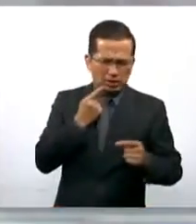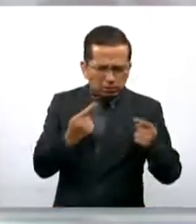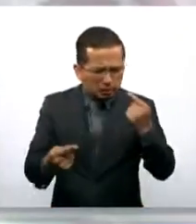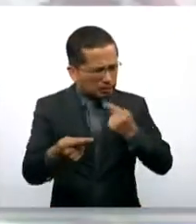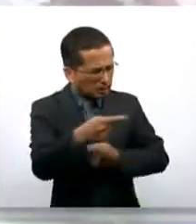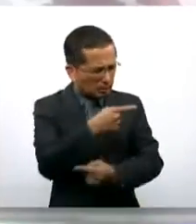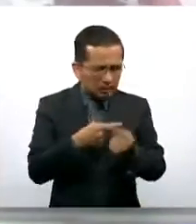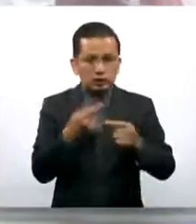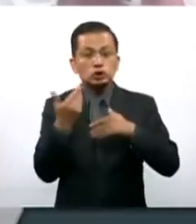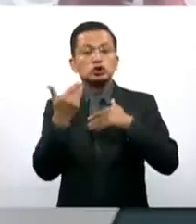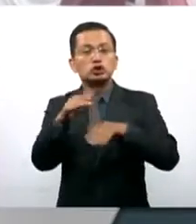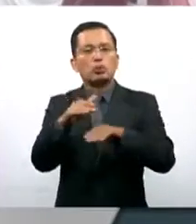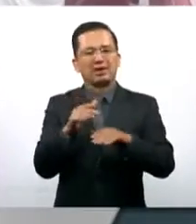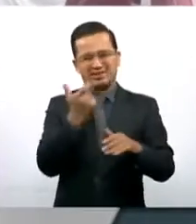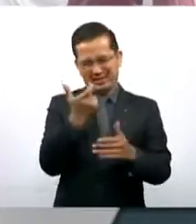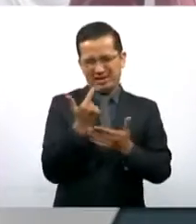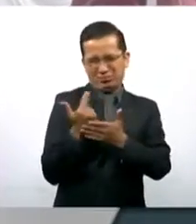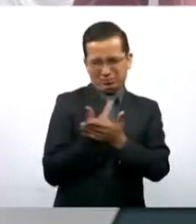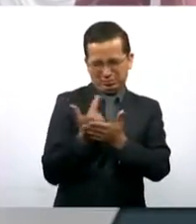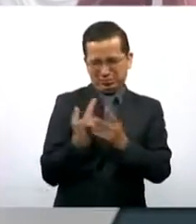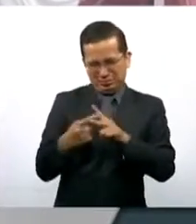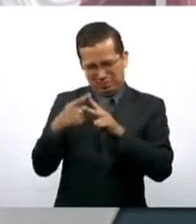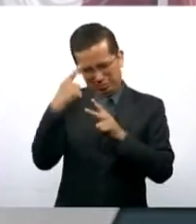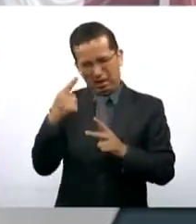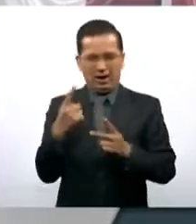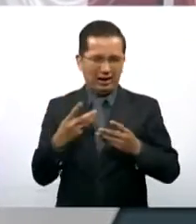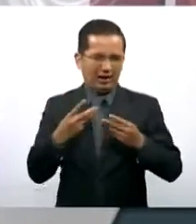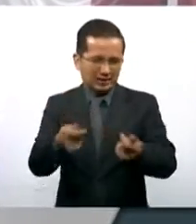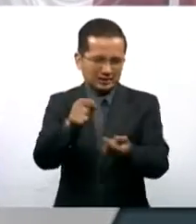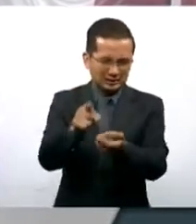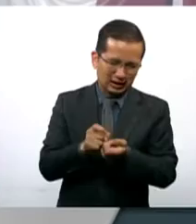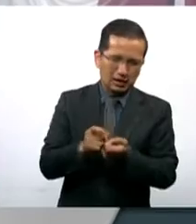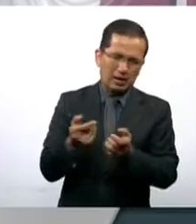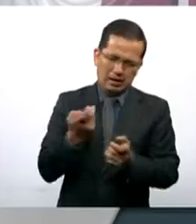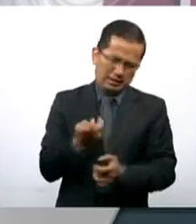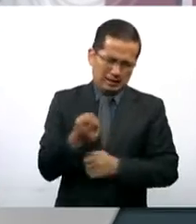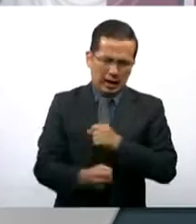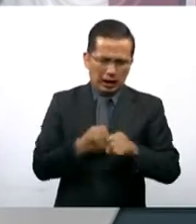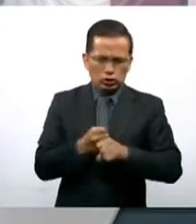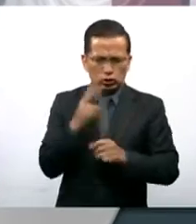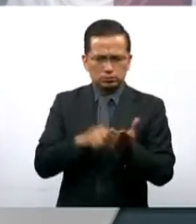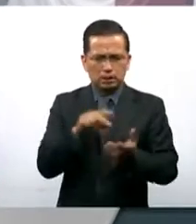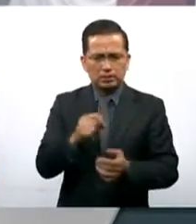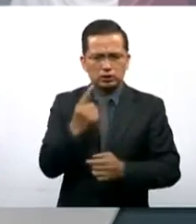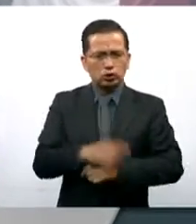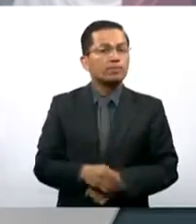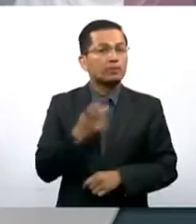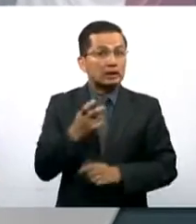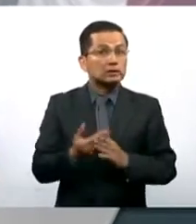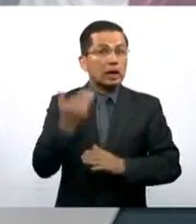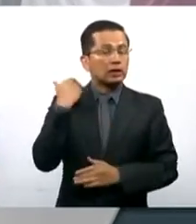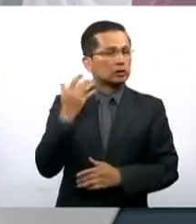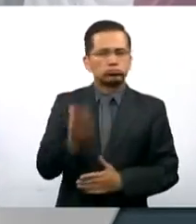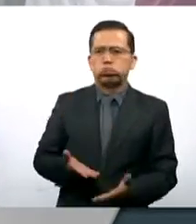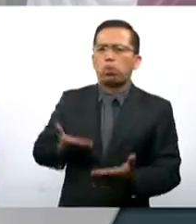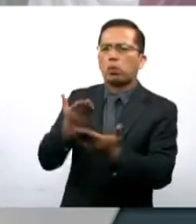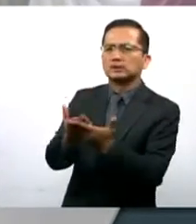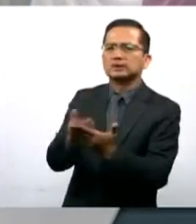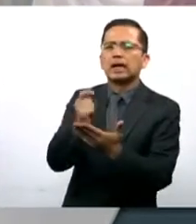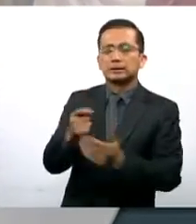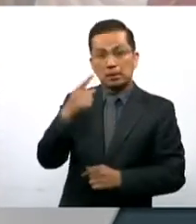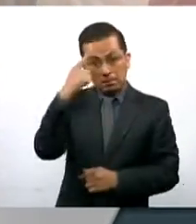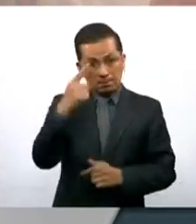parlamentarios presentaron una reserva al proyecto. En ese momento propusieron eliminar el IVA a los productos de gestión